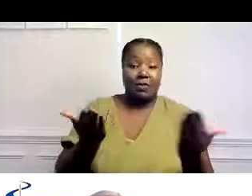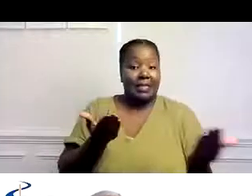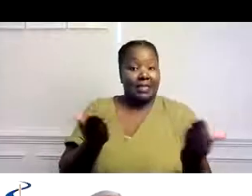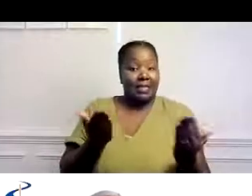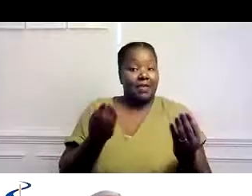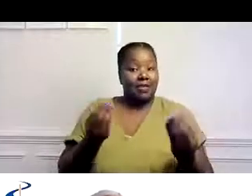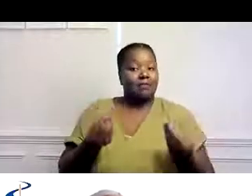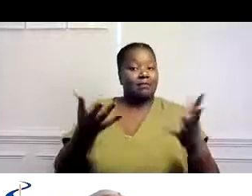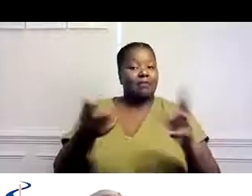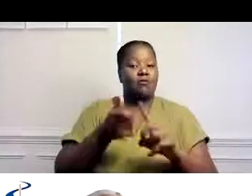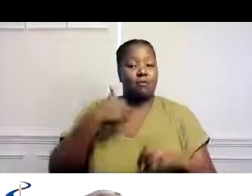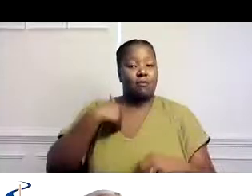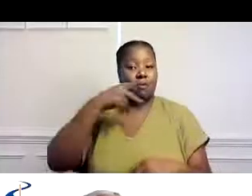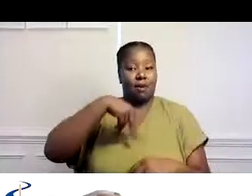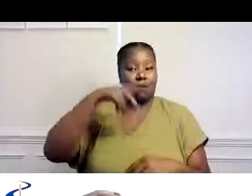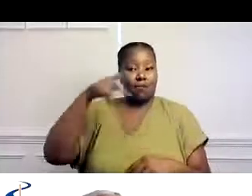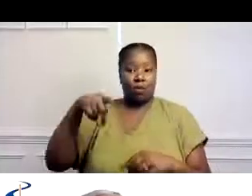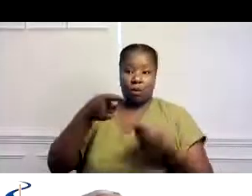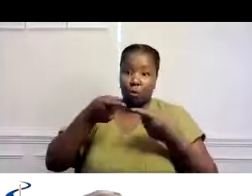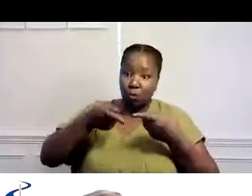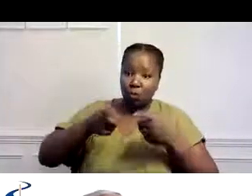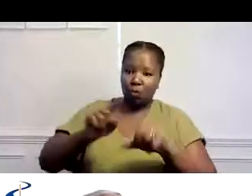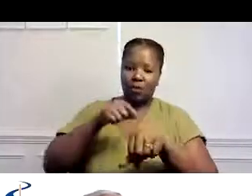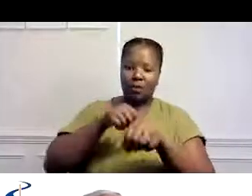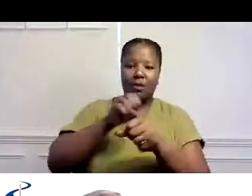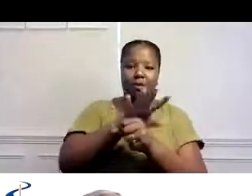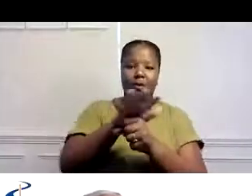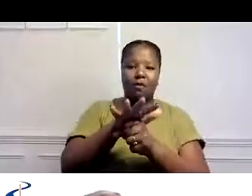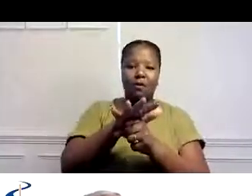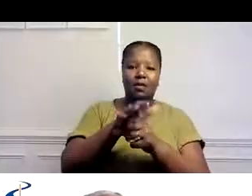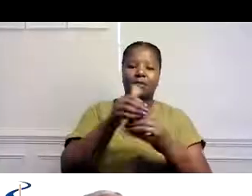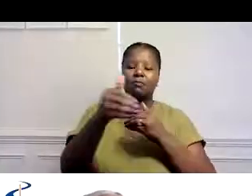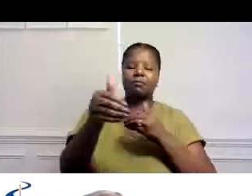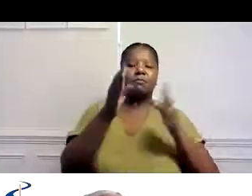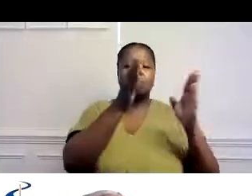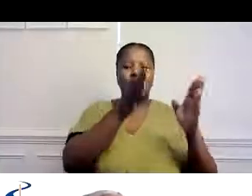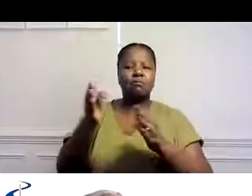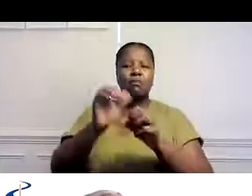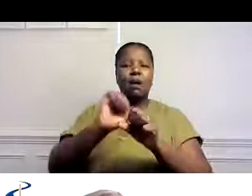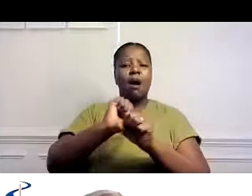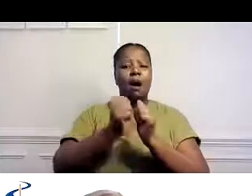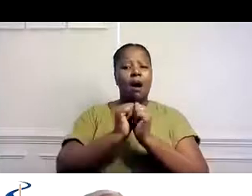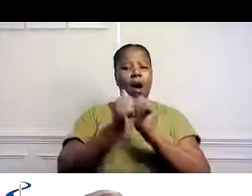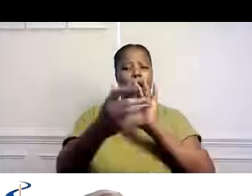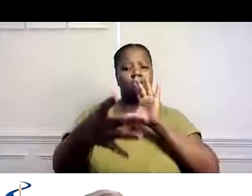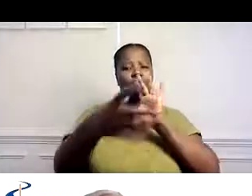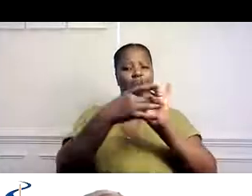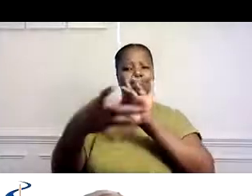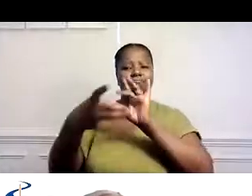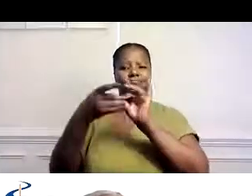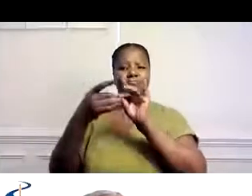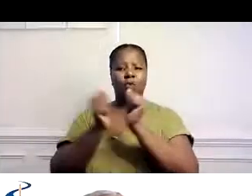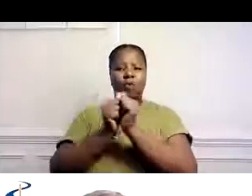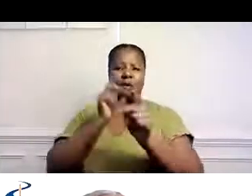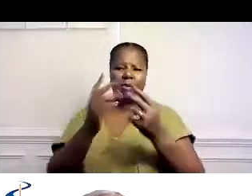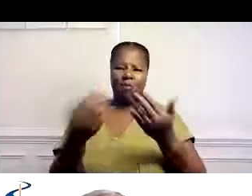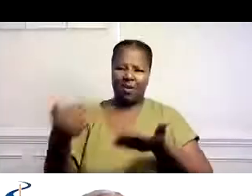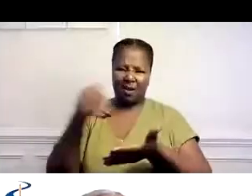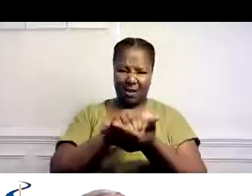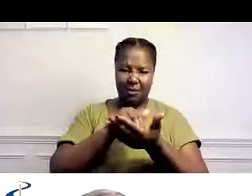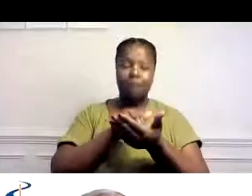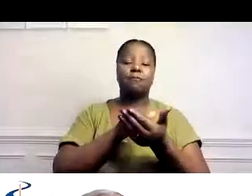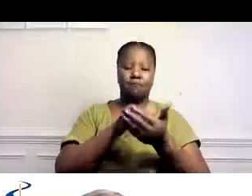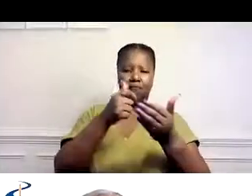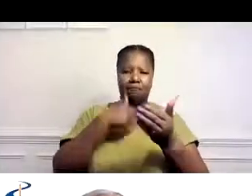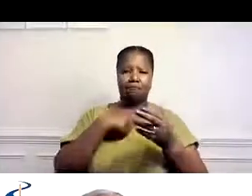aquí con vosotros el día de hoy con respecto a los servicios leídos por PathPoint durante el COVID-19. Y cómo nos estamos preparando para reintegración.